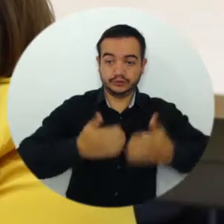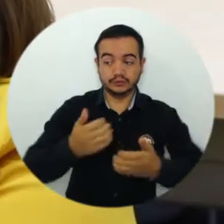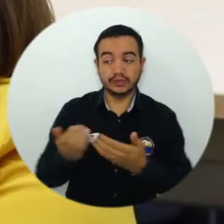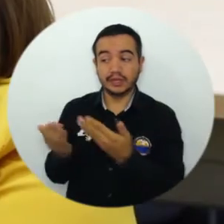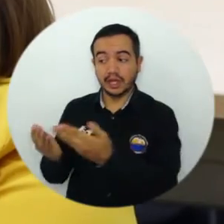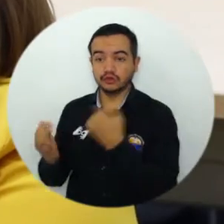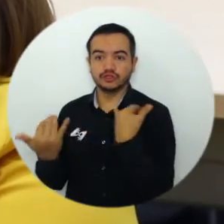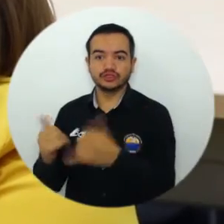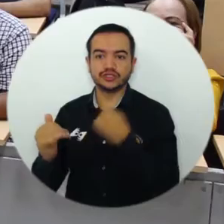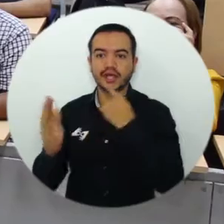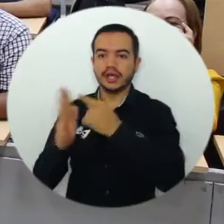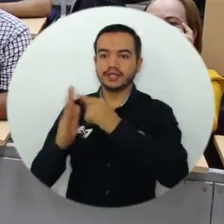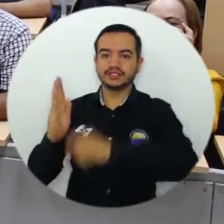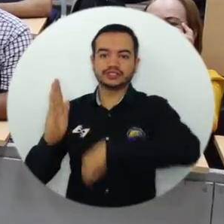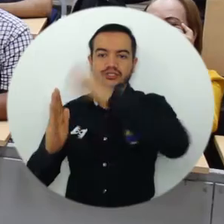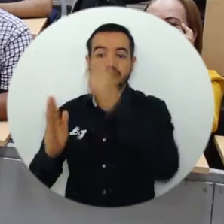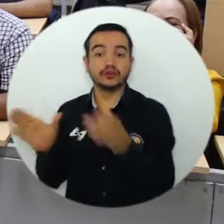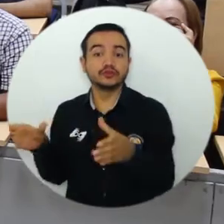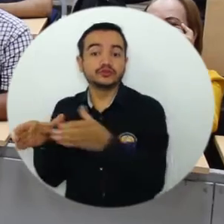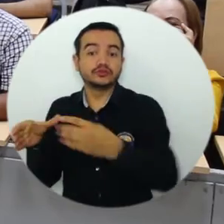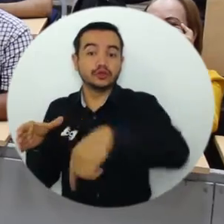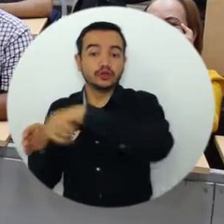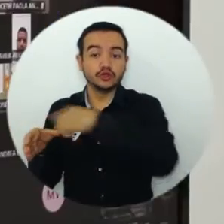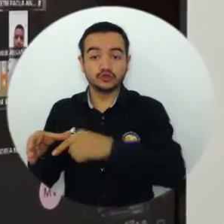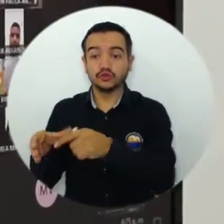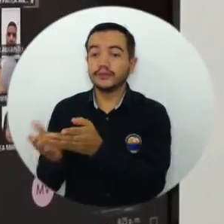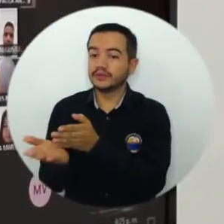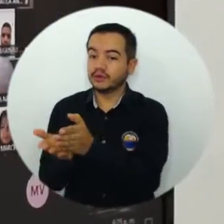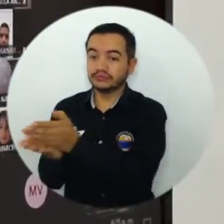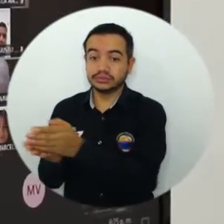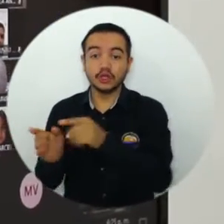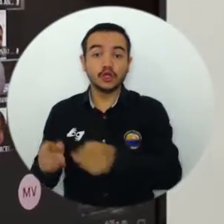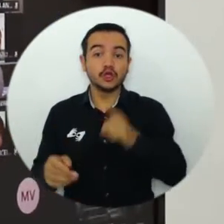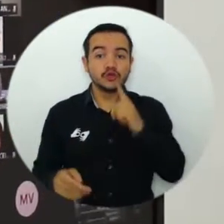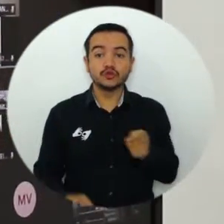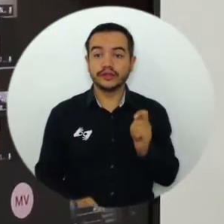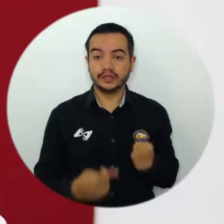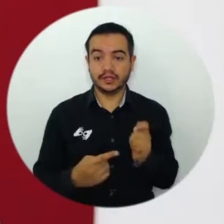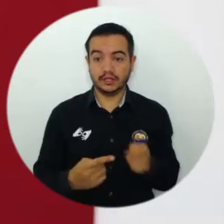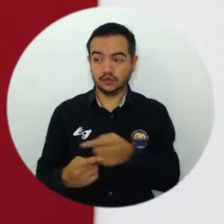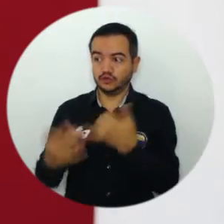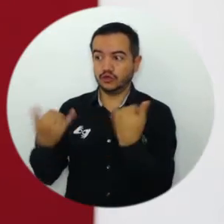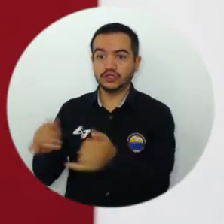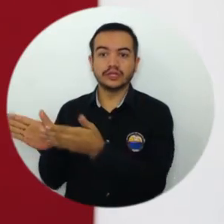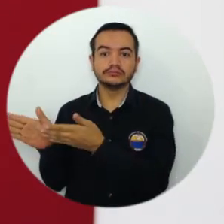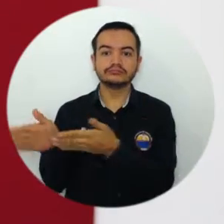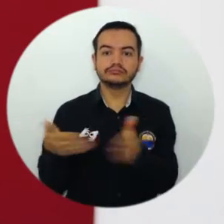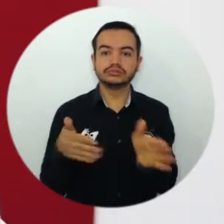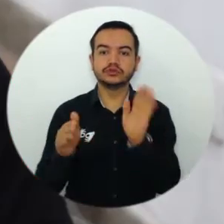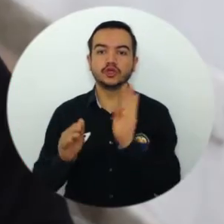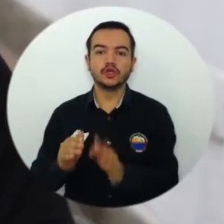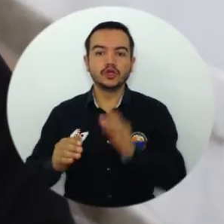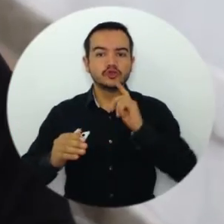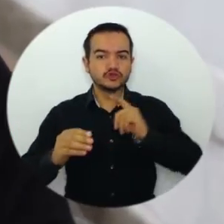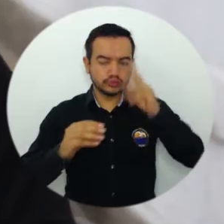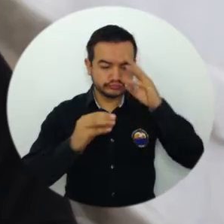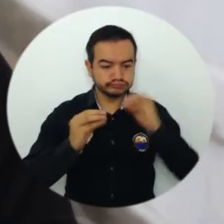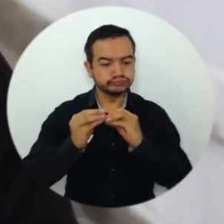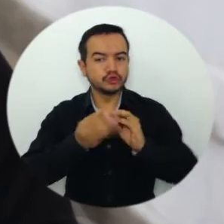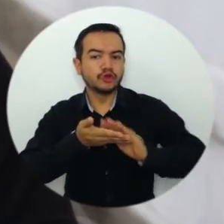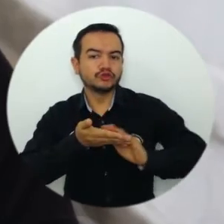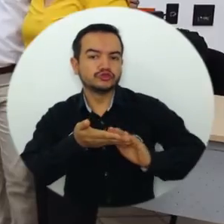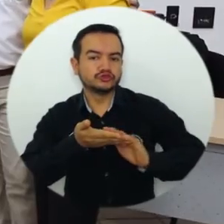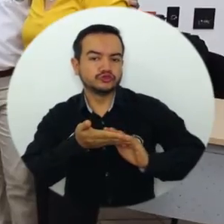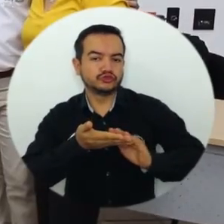conciliadores a un nuevo grupo de estudiantes del programa de Derecho que culminaron satisfactoriamente el ciclo de formación del curso Consultorio